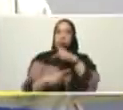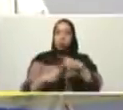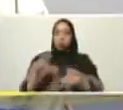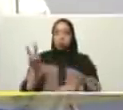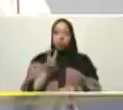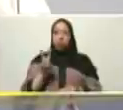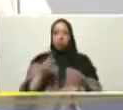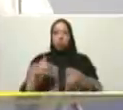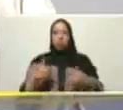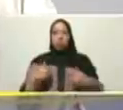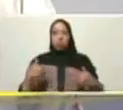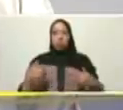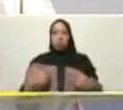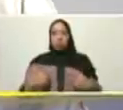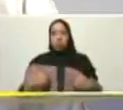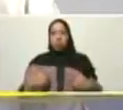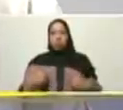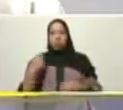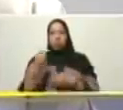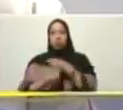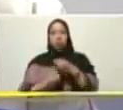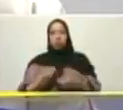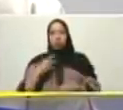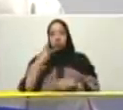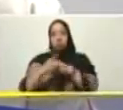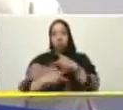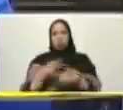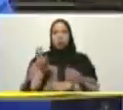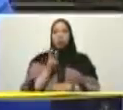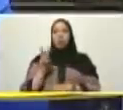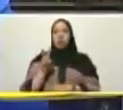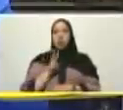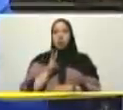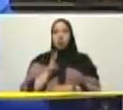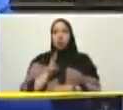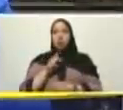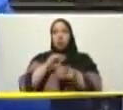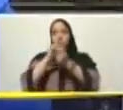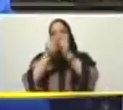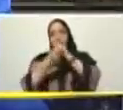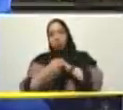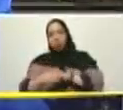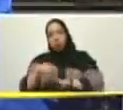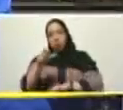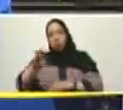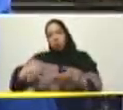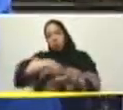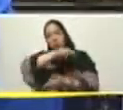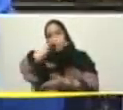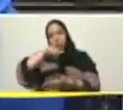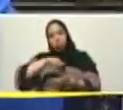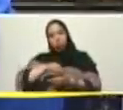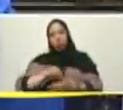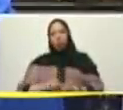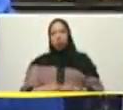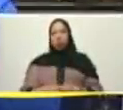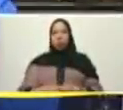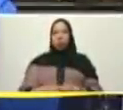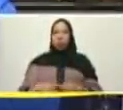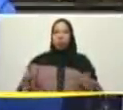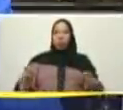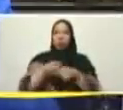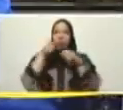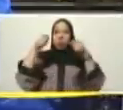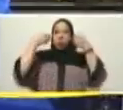que constituyen la construcción de una vivienda se producen en el país independencia nacional la consigna nuestra dice